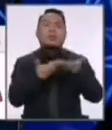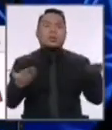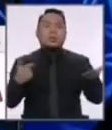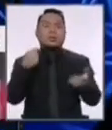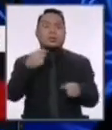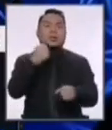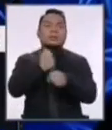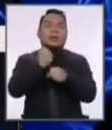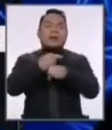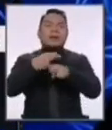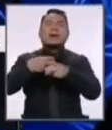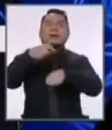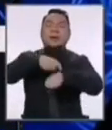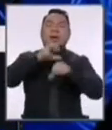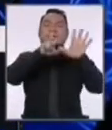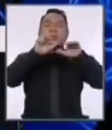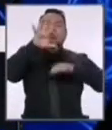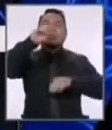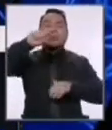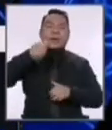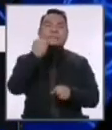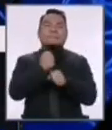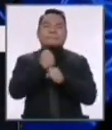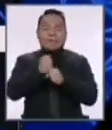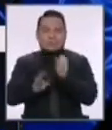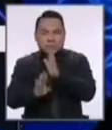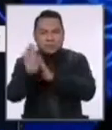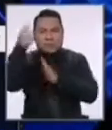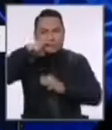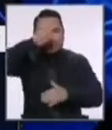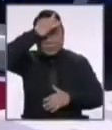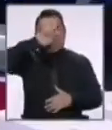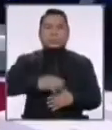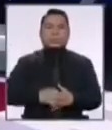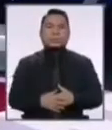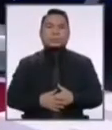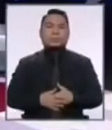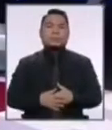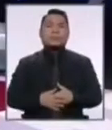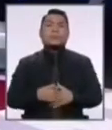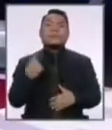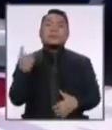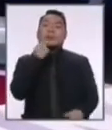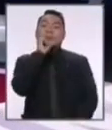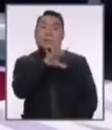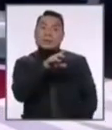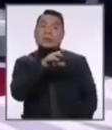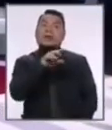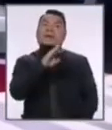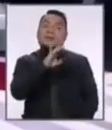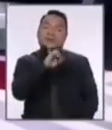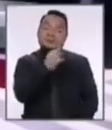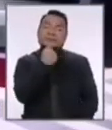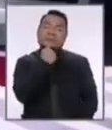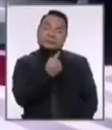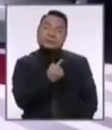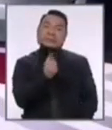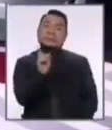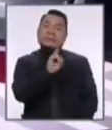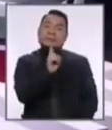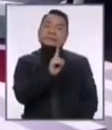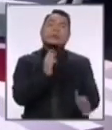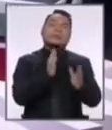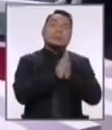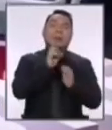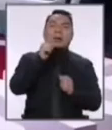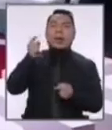trabajos temporales a 850 mil personas trabajando para el Perú. Solamente decirle al señor Forsyth que evitemos